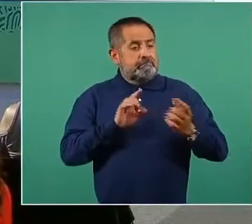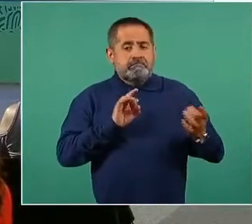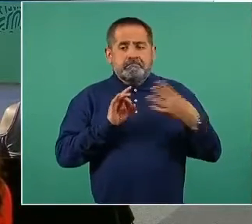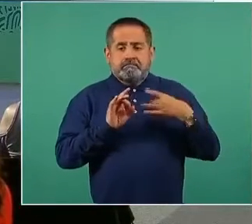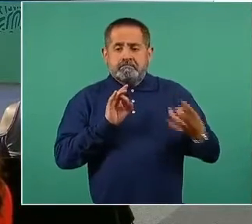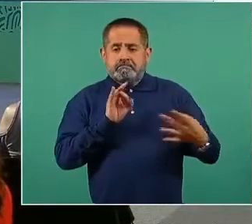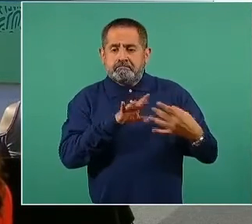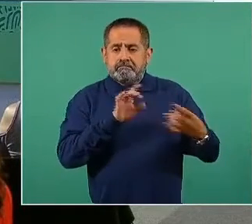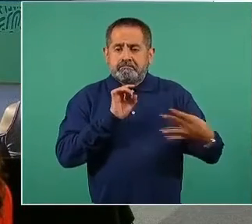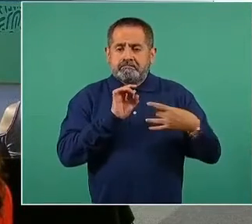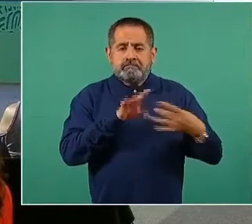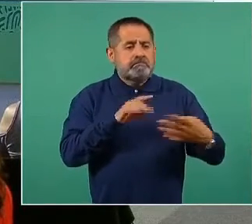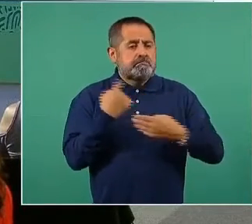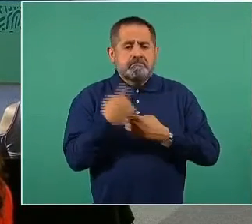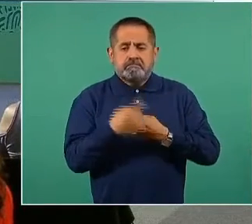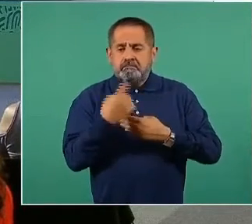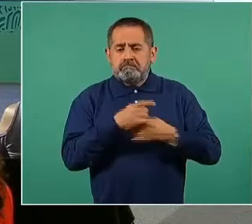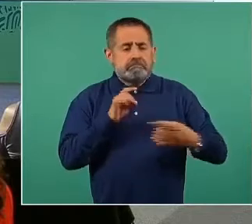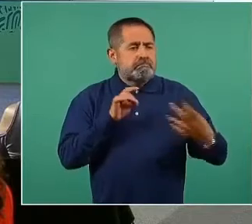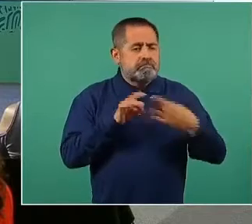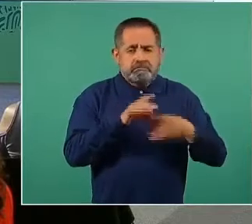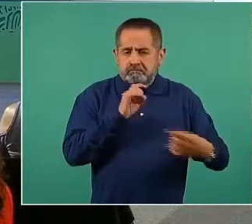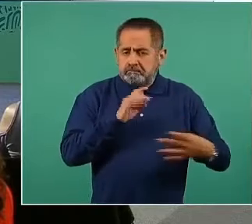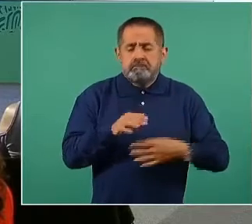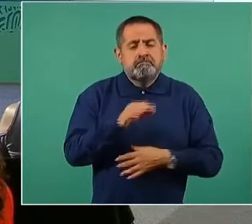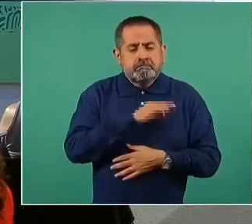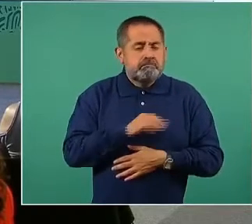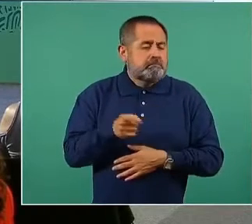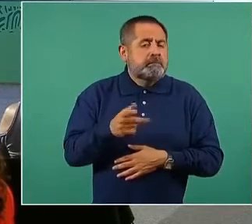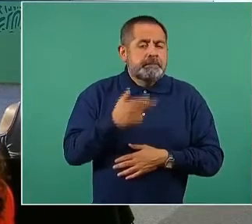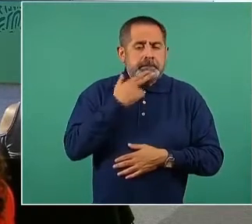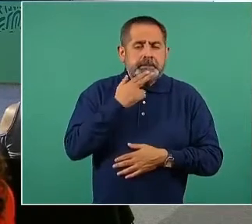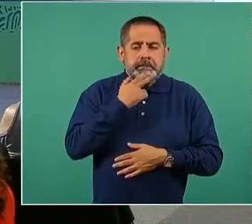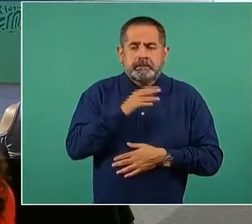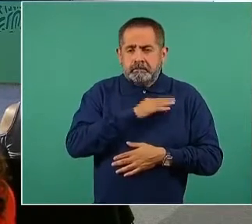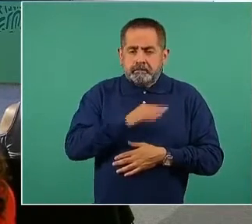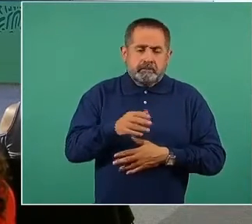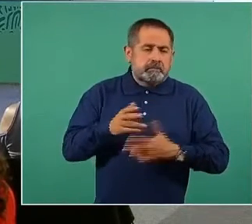con este asistente virtual automatizado y que puedan